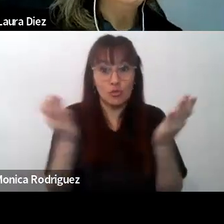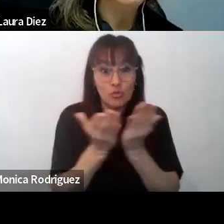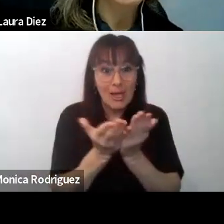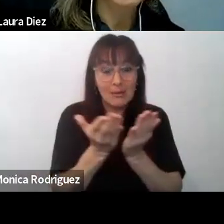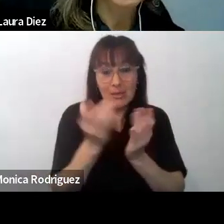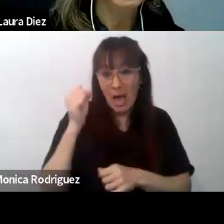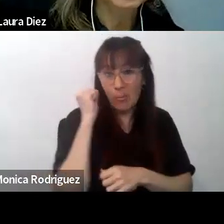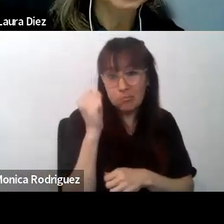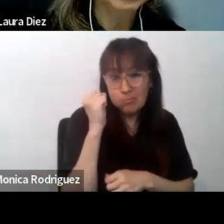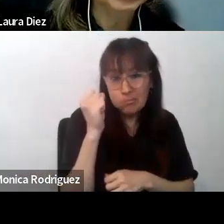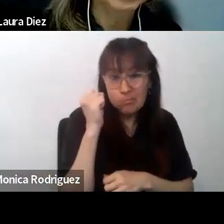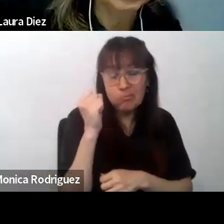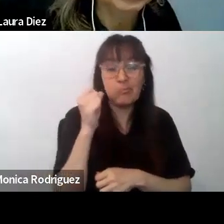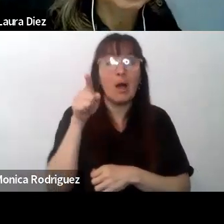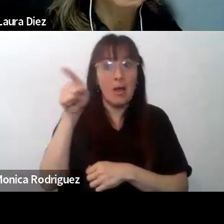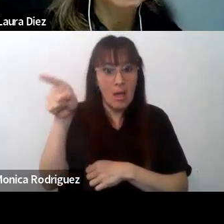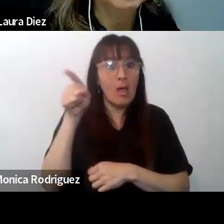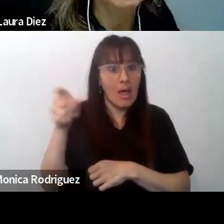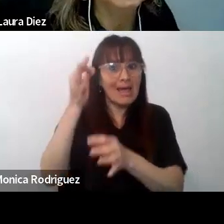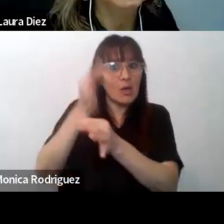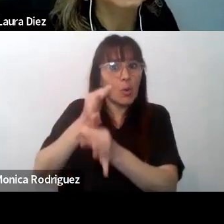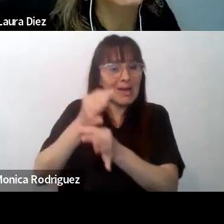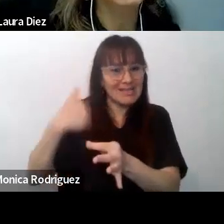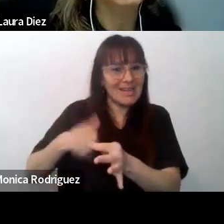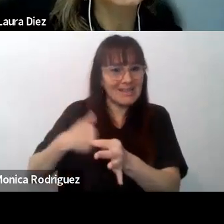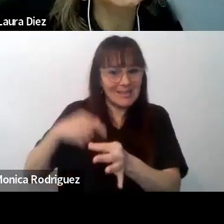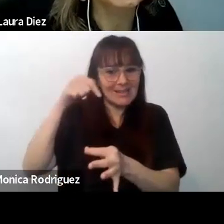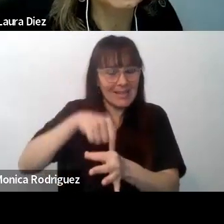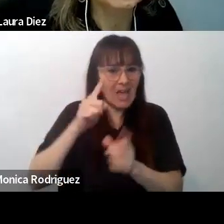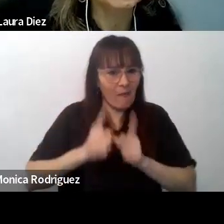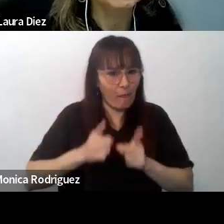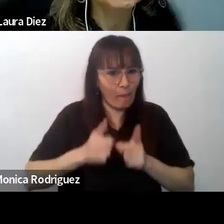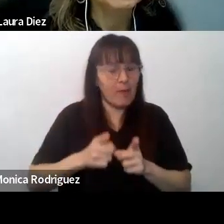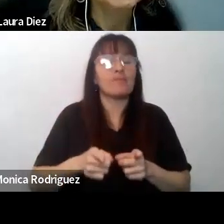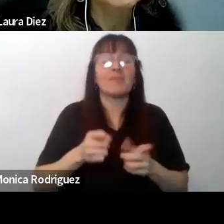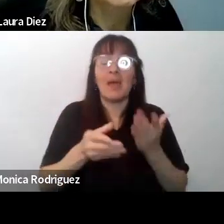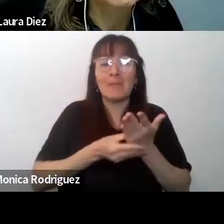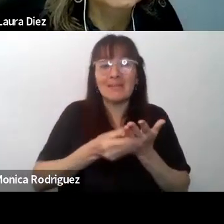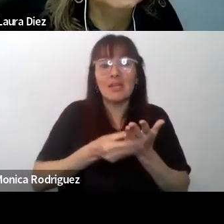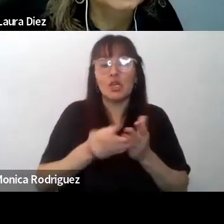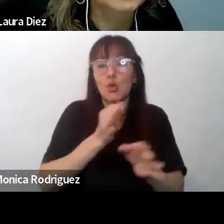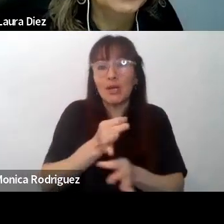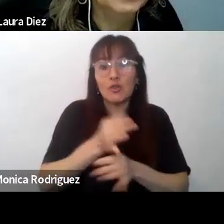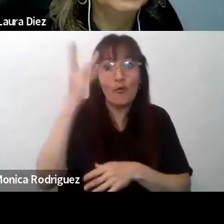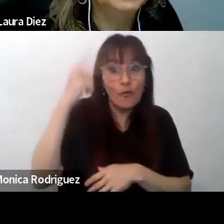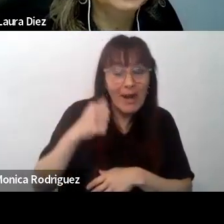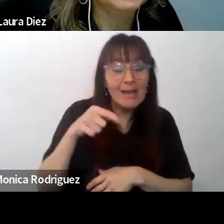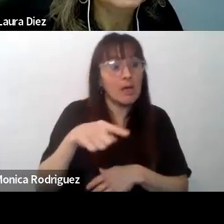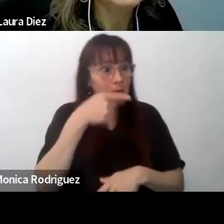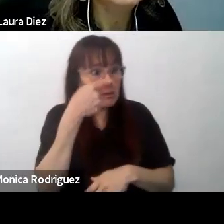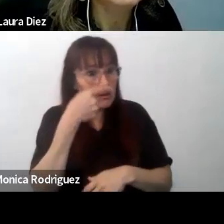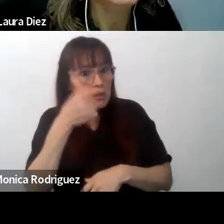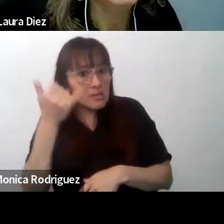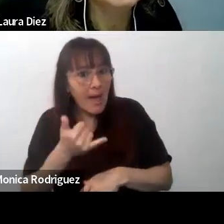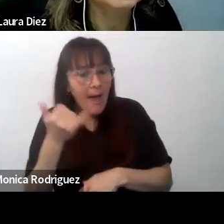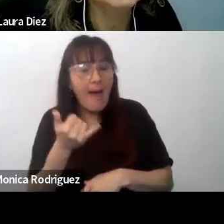realizando su residencia en escuelas argentinas. Y el Ministerio de Educación de Francia manifestó su interés de